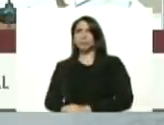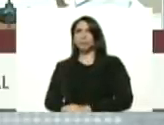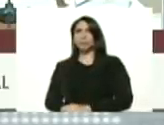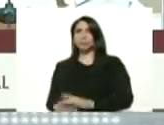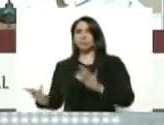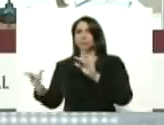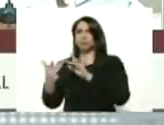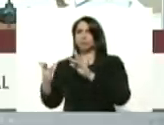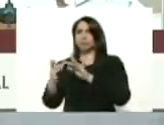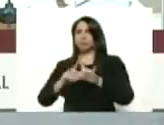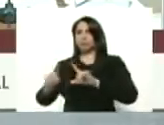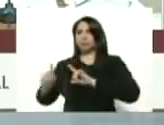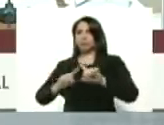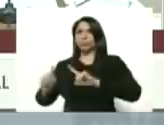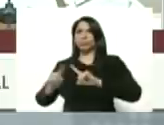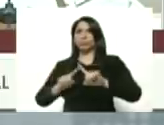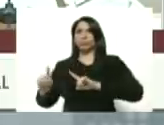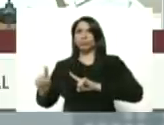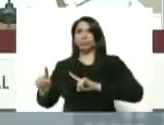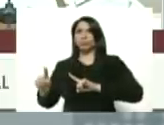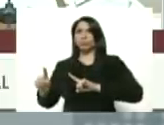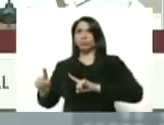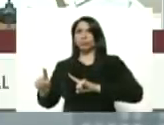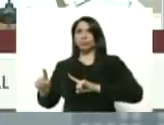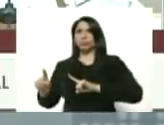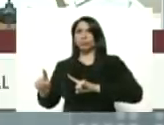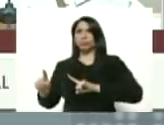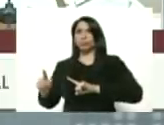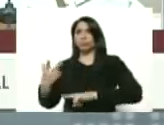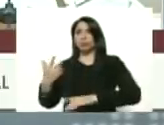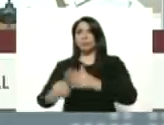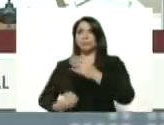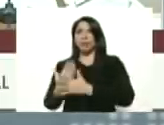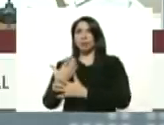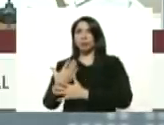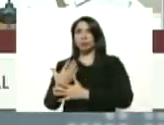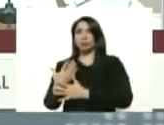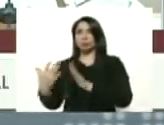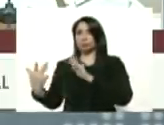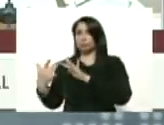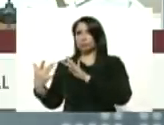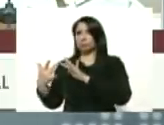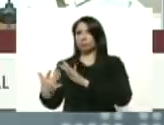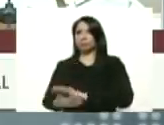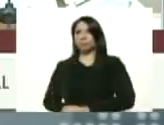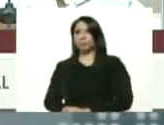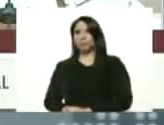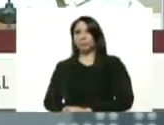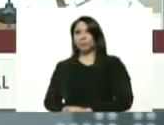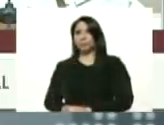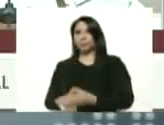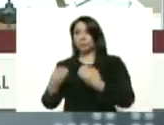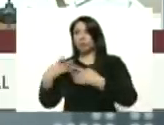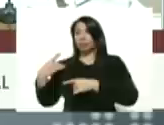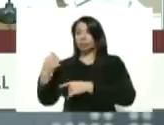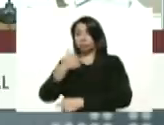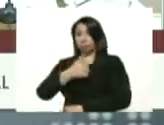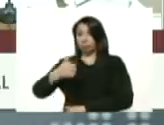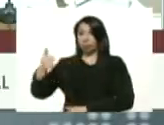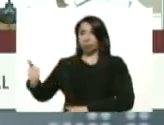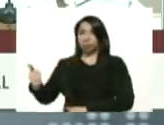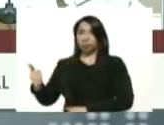vinculados a la acción del 3 de mayo y bueno cada uno que